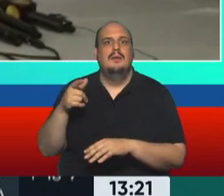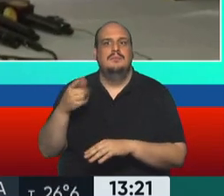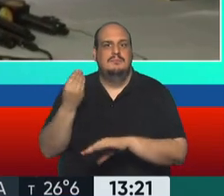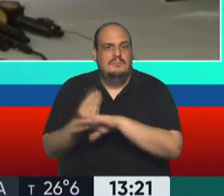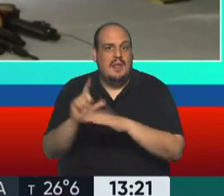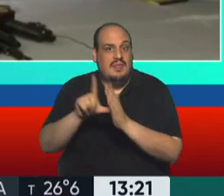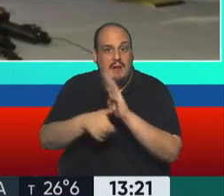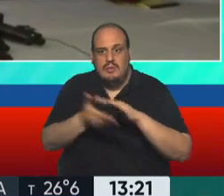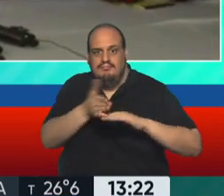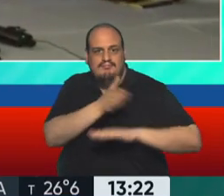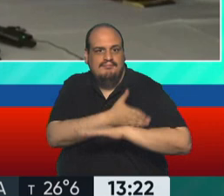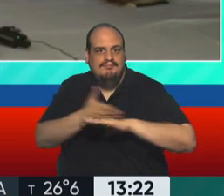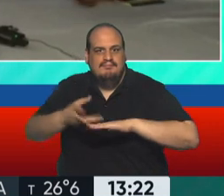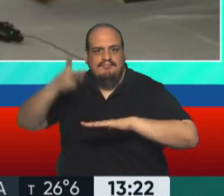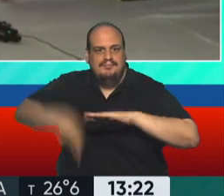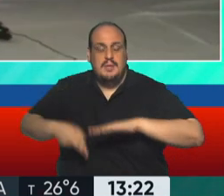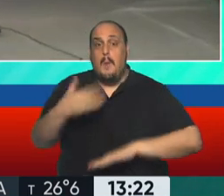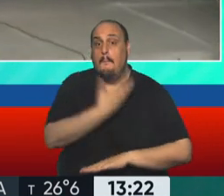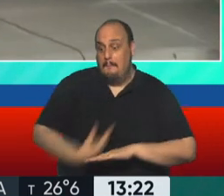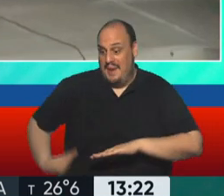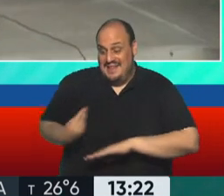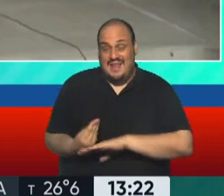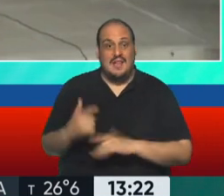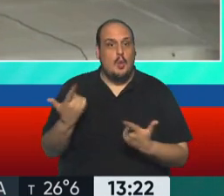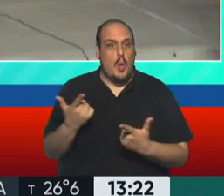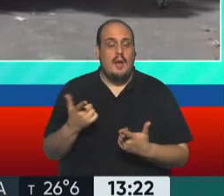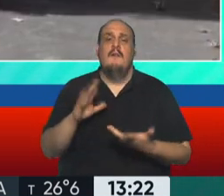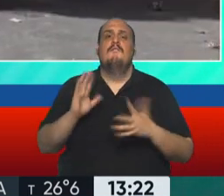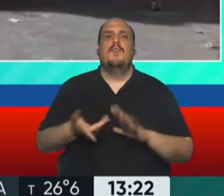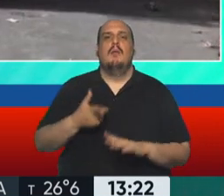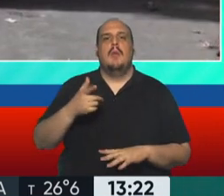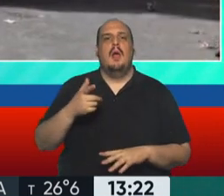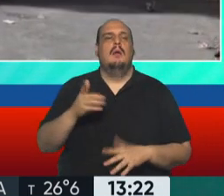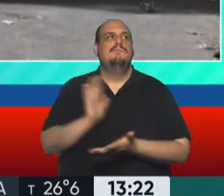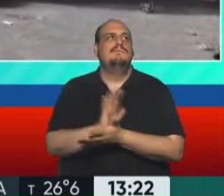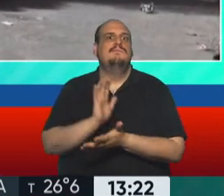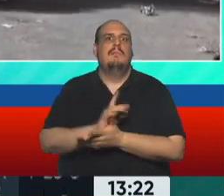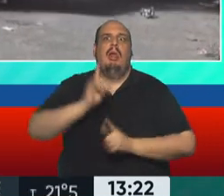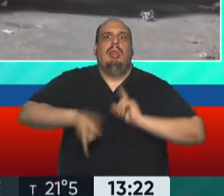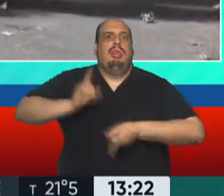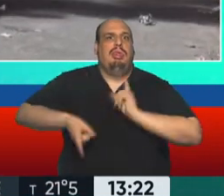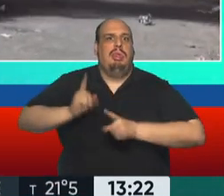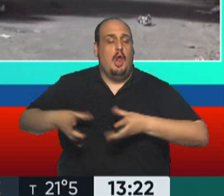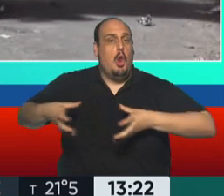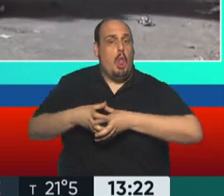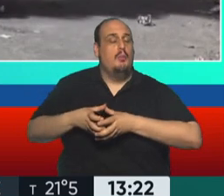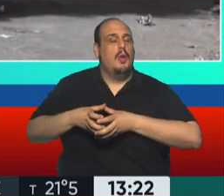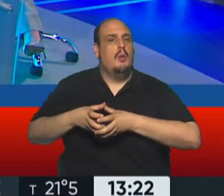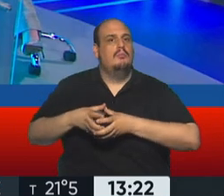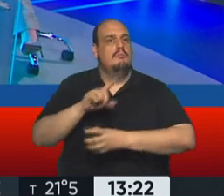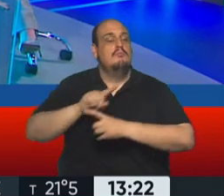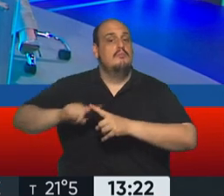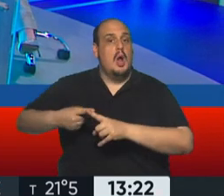Y tampoco tiene un presidente. O sea, está gobernando, casi uno diría de facto, el primer ministro. Un acuerdo entre las diferentes fuerzas políticas muy precario